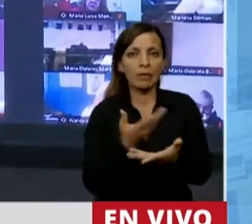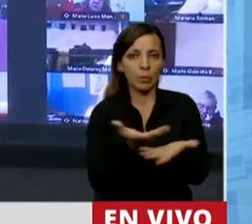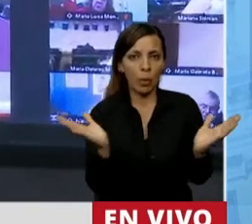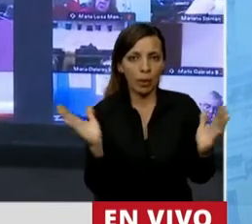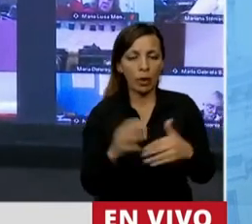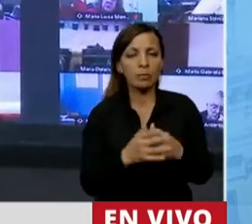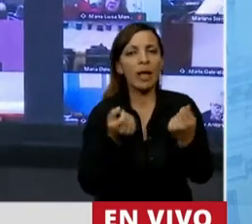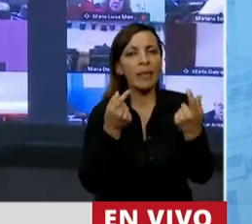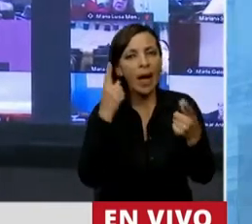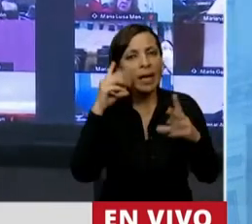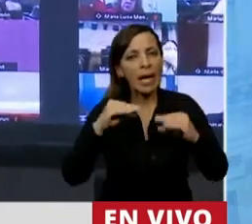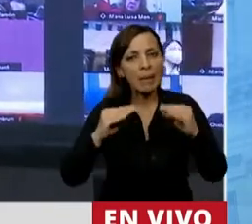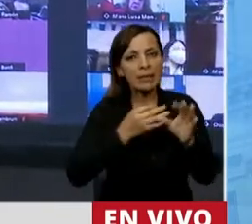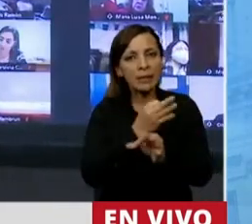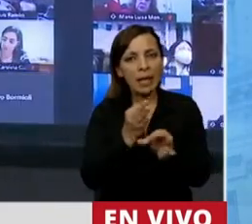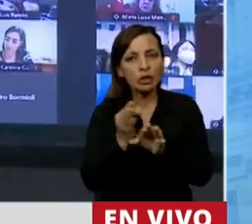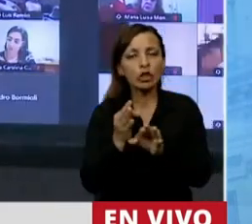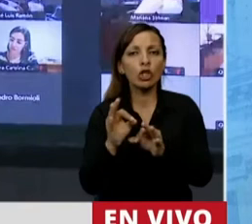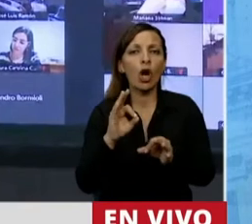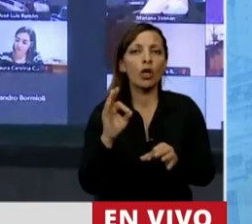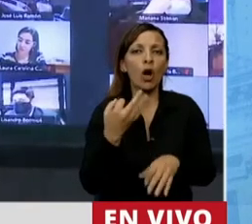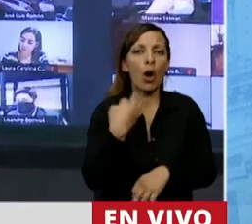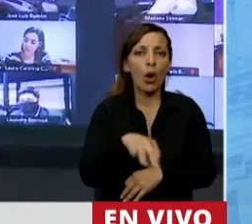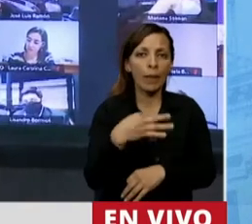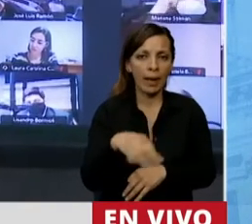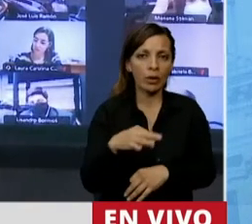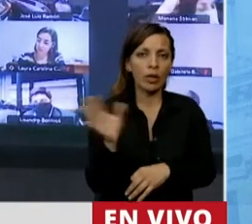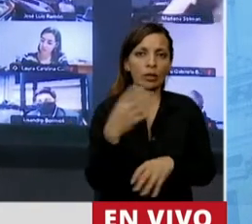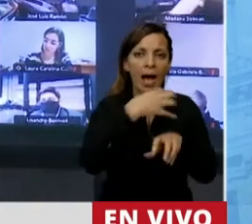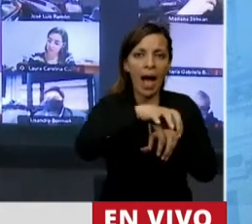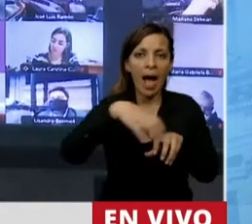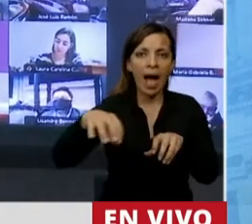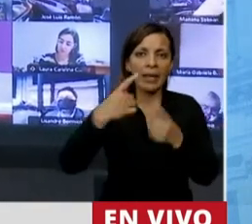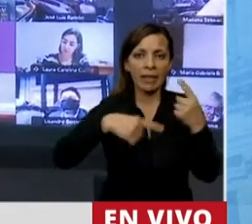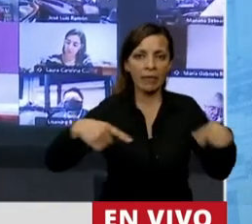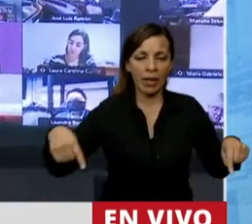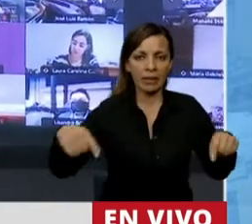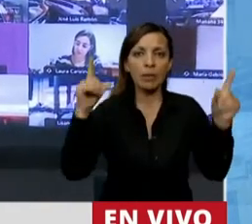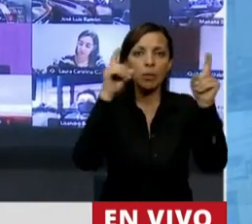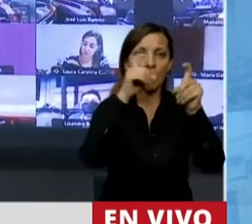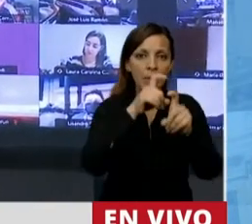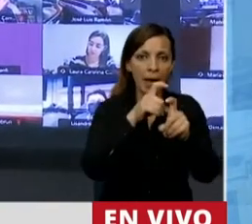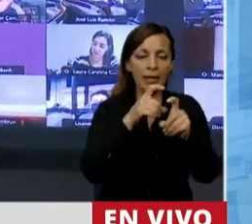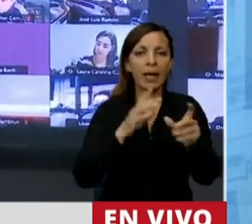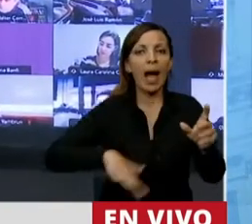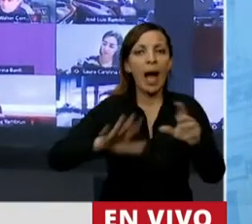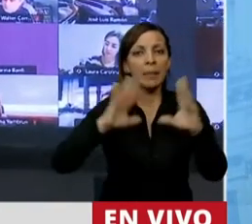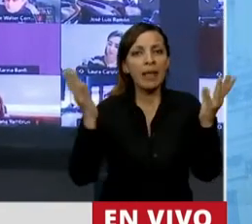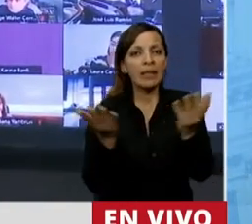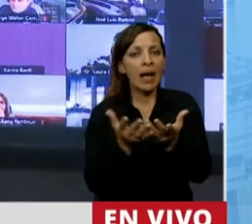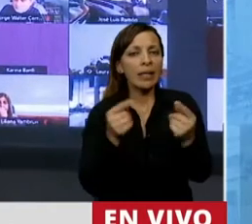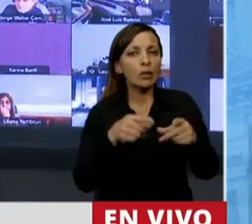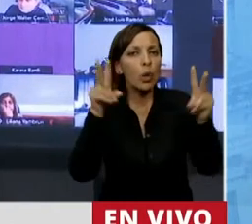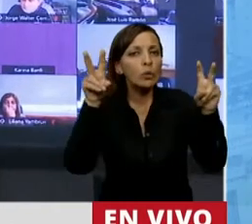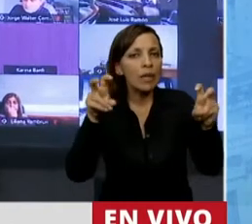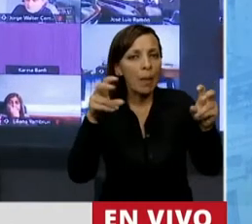Propone capacitaciones obligatorias para todas las áreas del Estado. La problemática ambiental es un tema que nos preocupa y